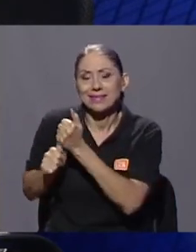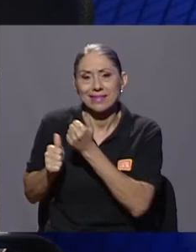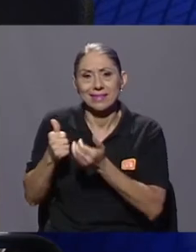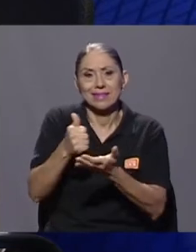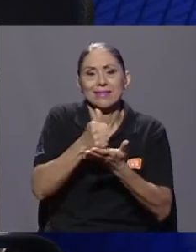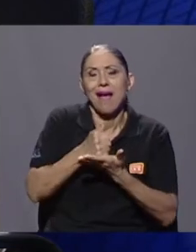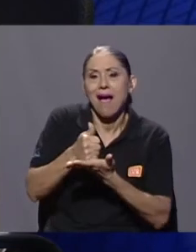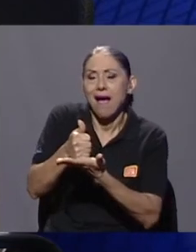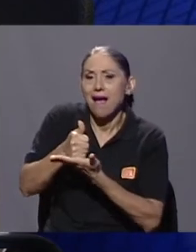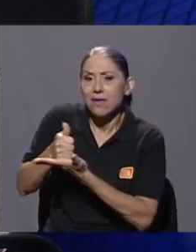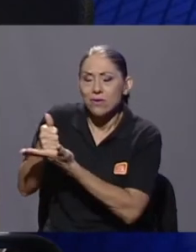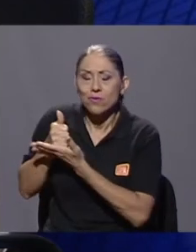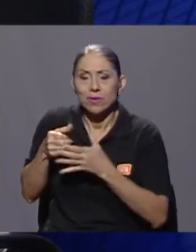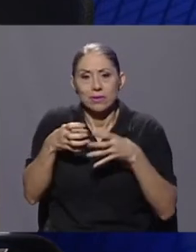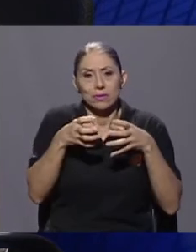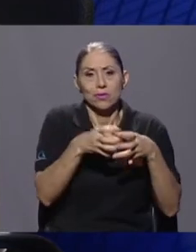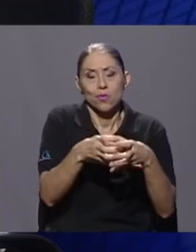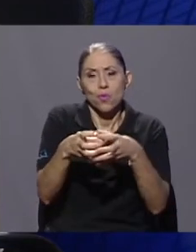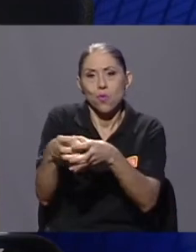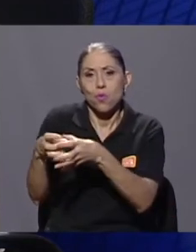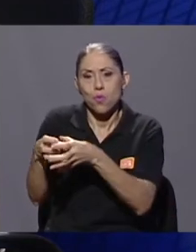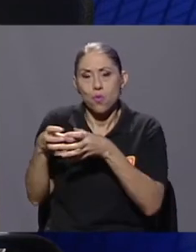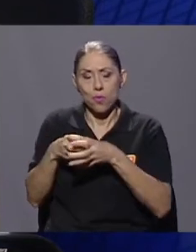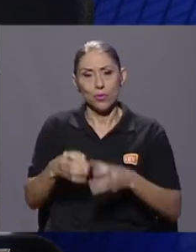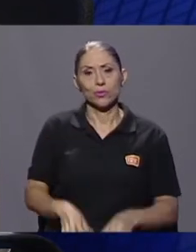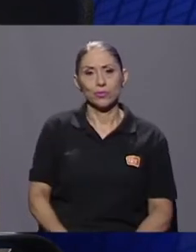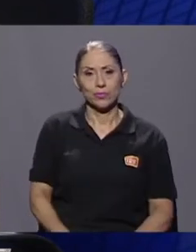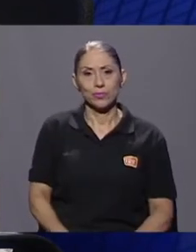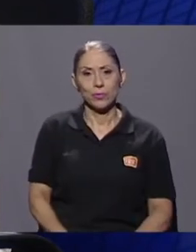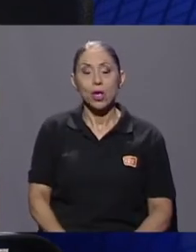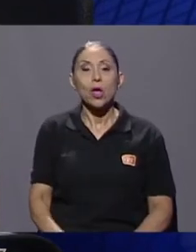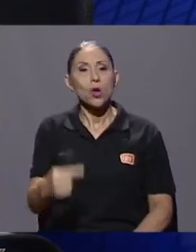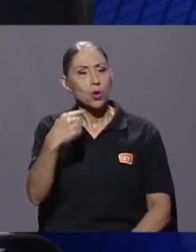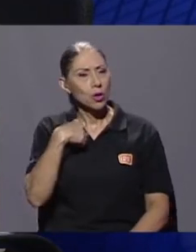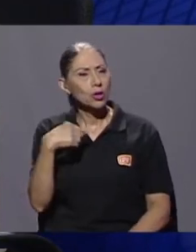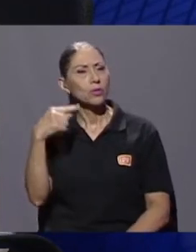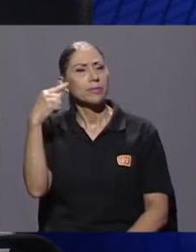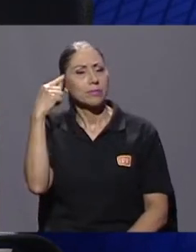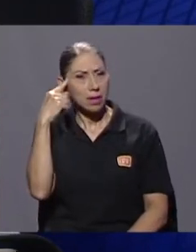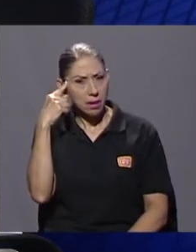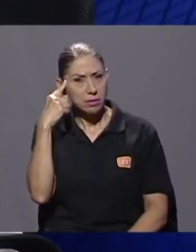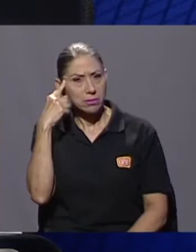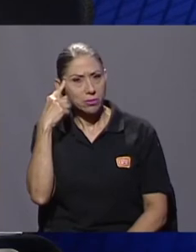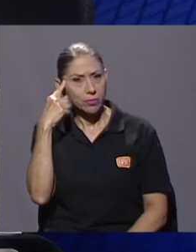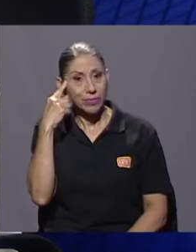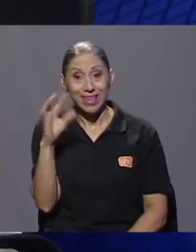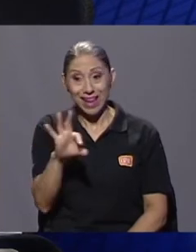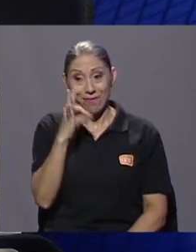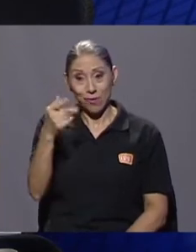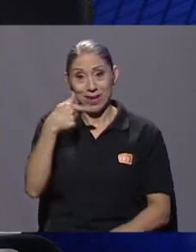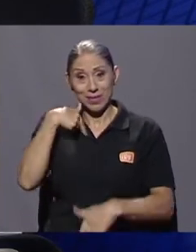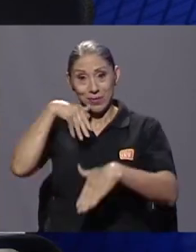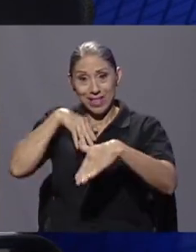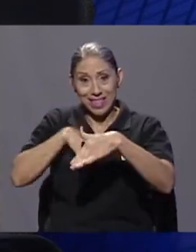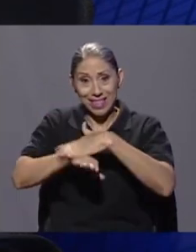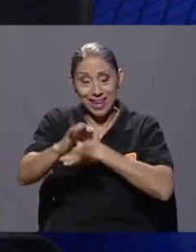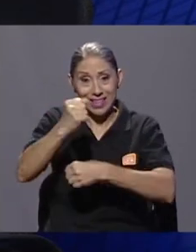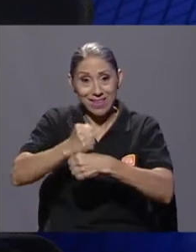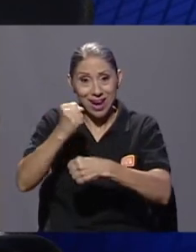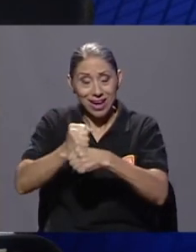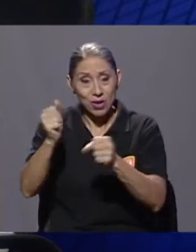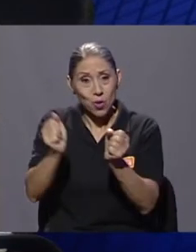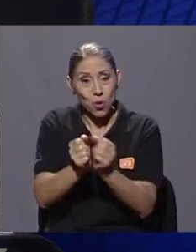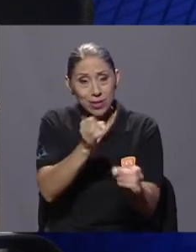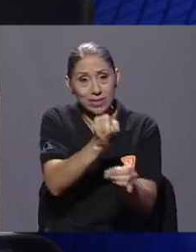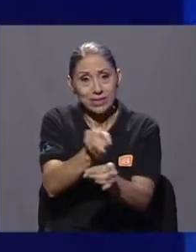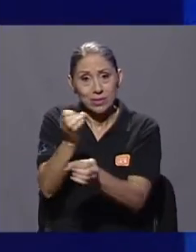parte de lo que yo pienso, y fue mi ingreso a trabajar con el Estado, porque venía